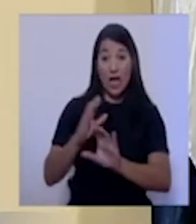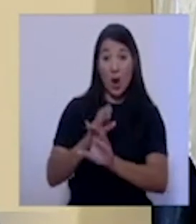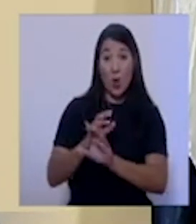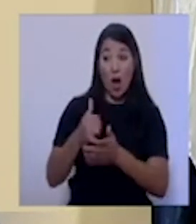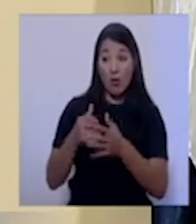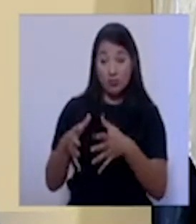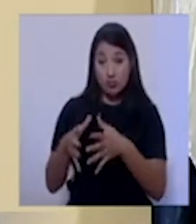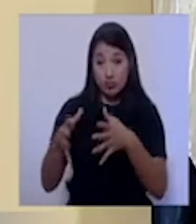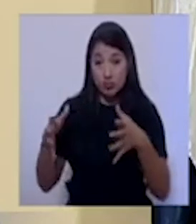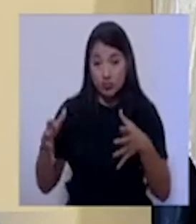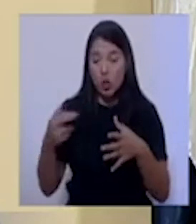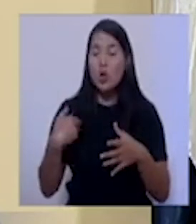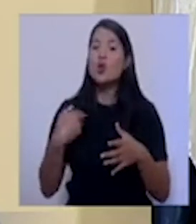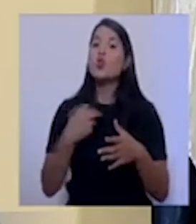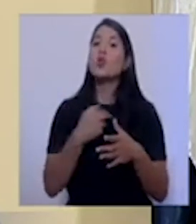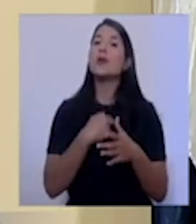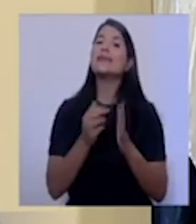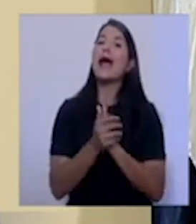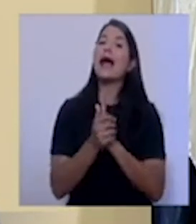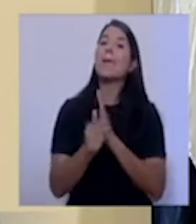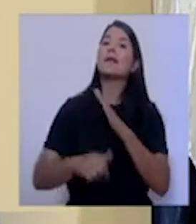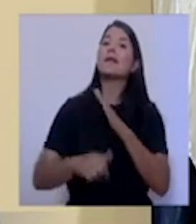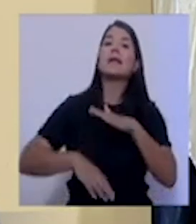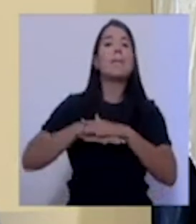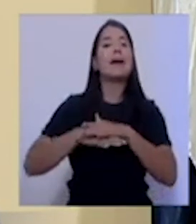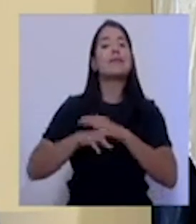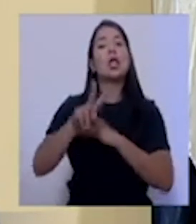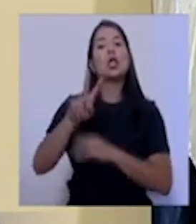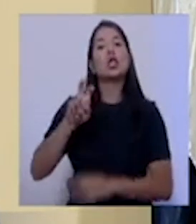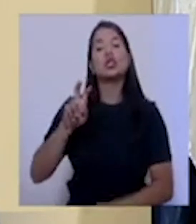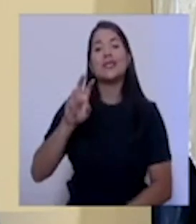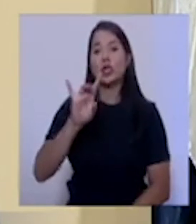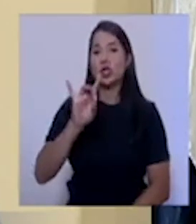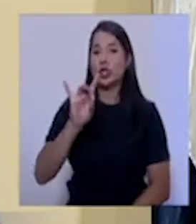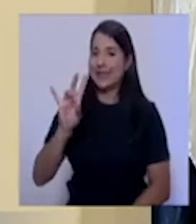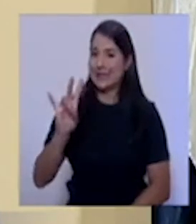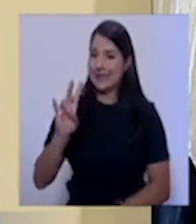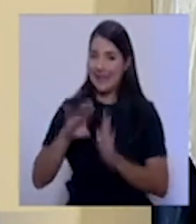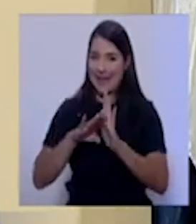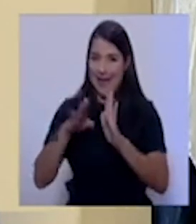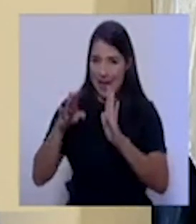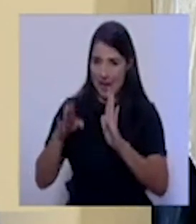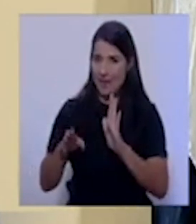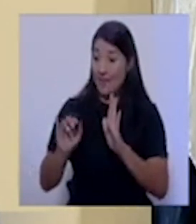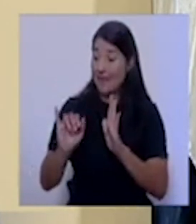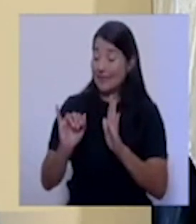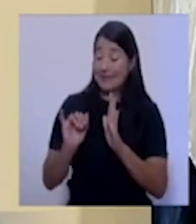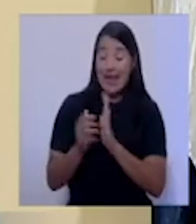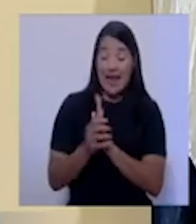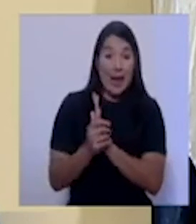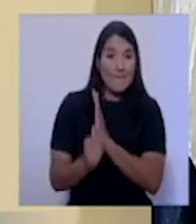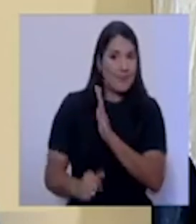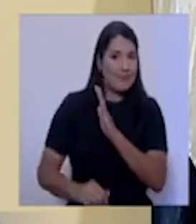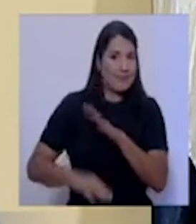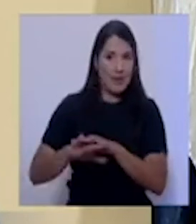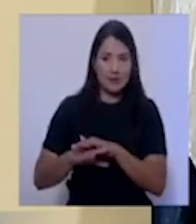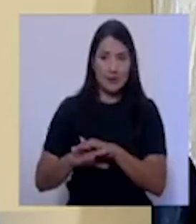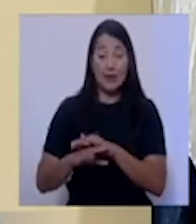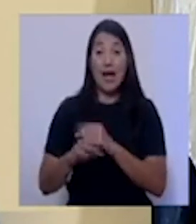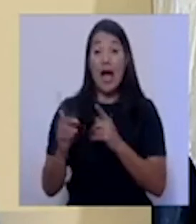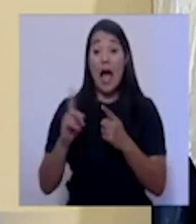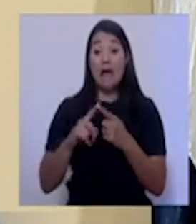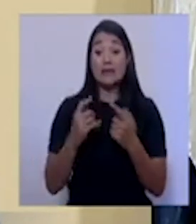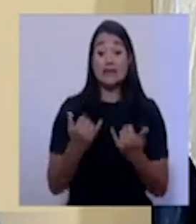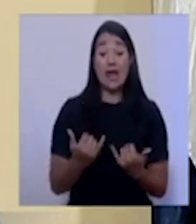unidades de cuidados intensivos va a ser de 287 camas. Es de 287 camas. Y al día de hoy tenemos